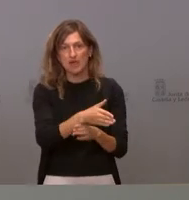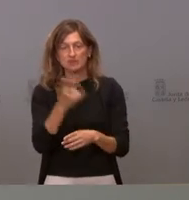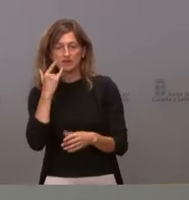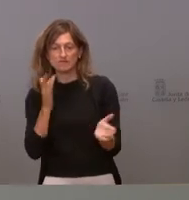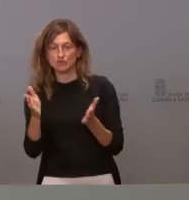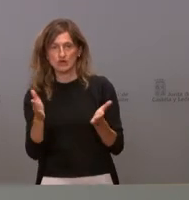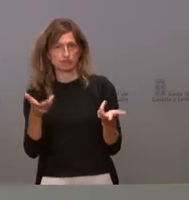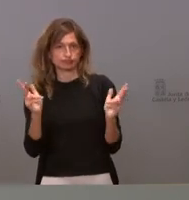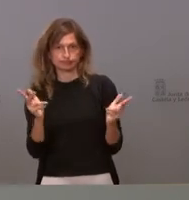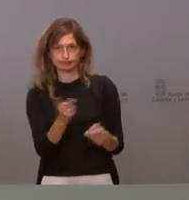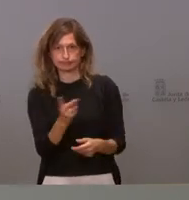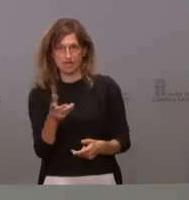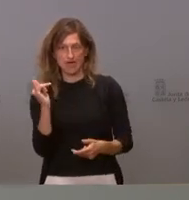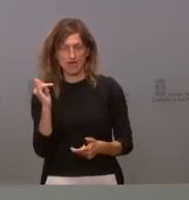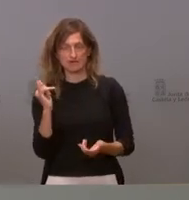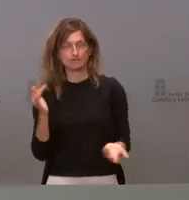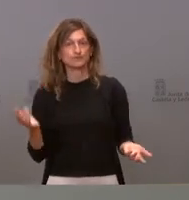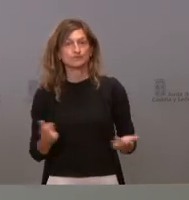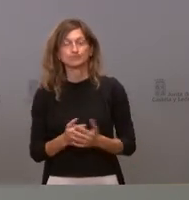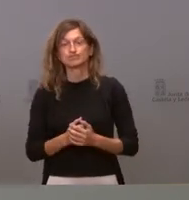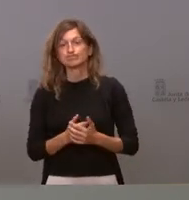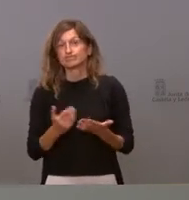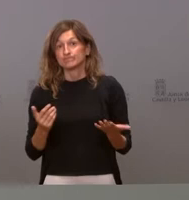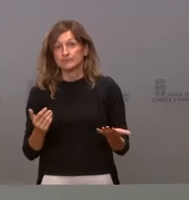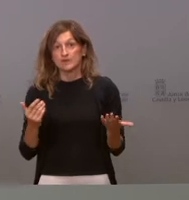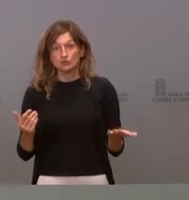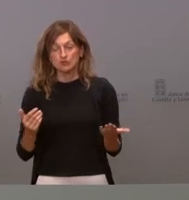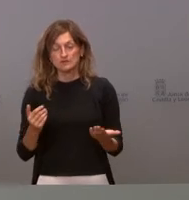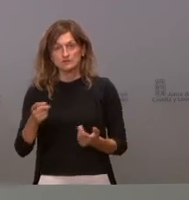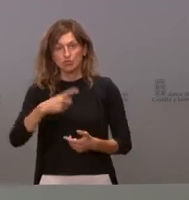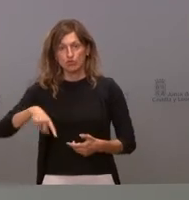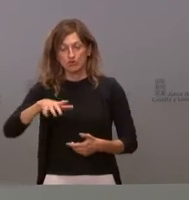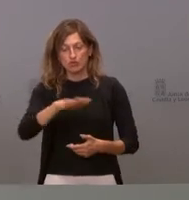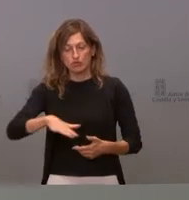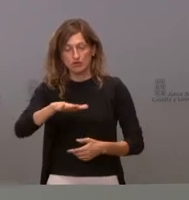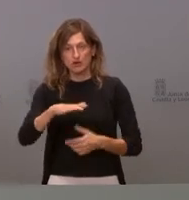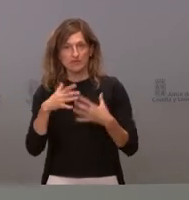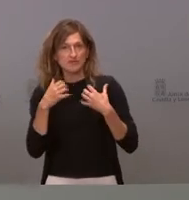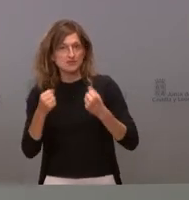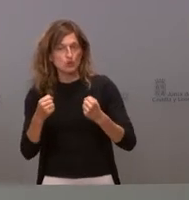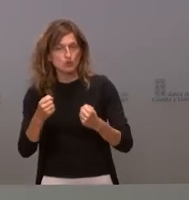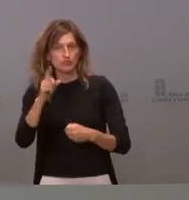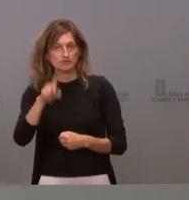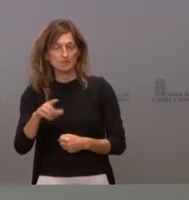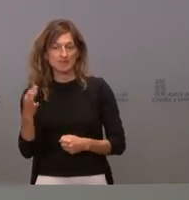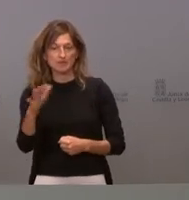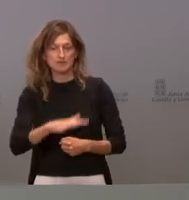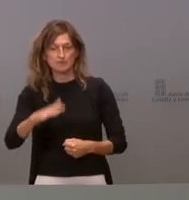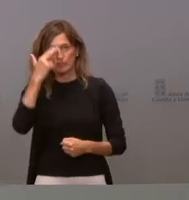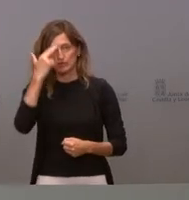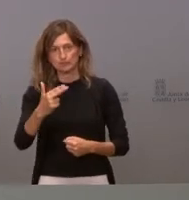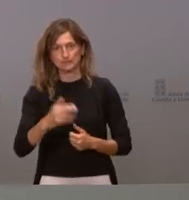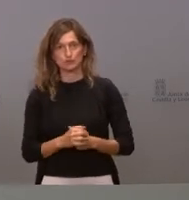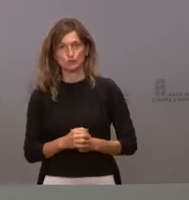consideramos que hay que tener en cuenta que los espacios de salud deben de ser también espacios de respeto.